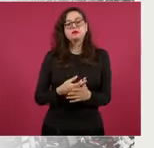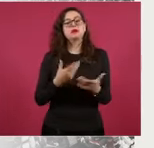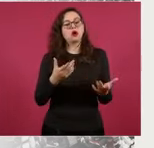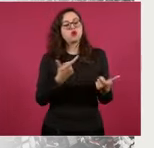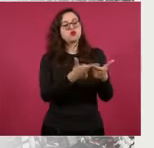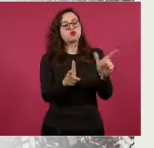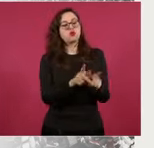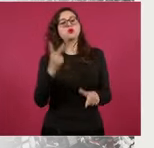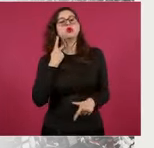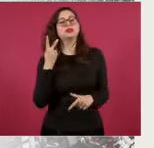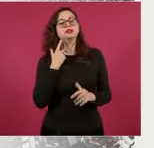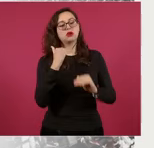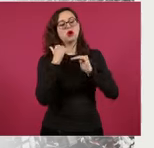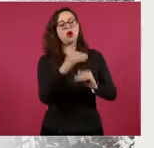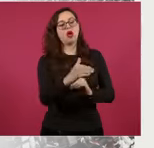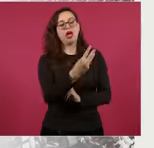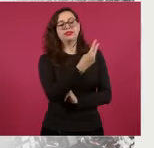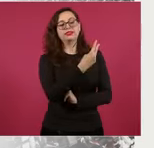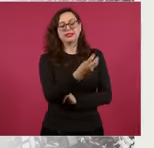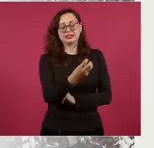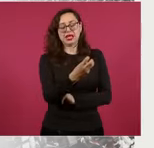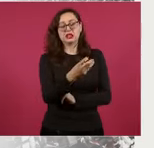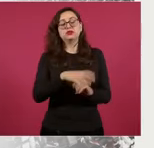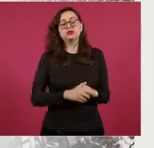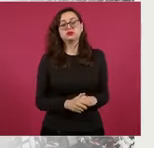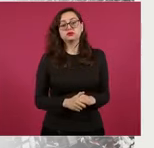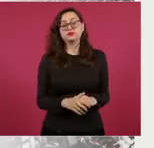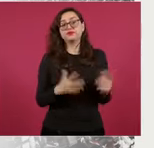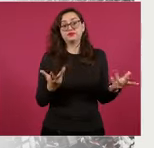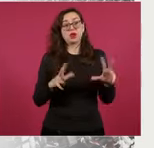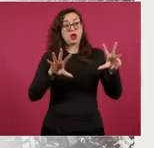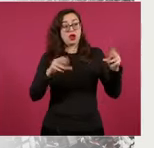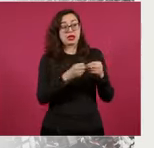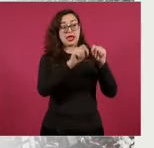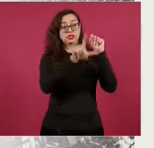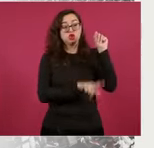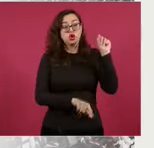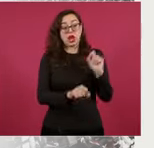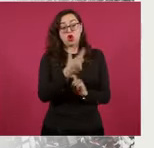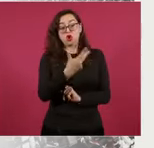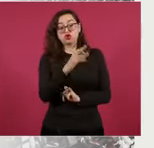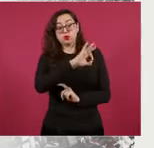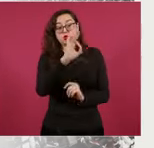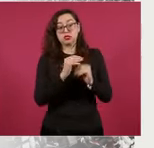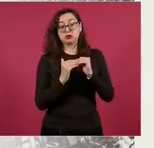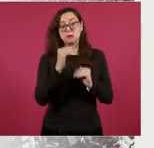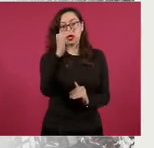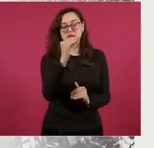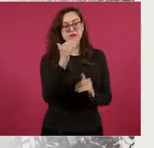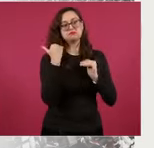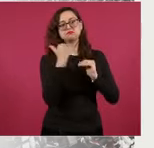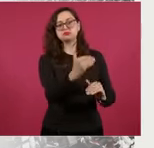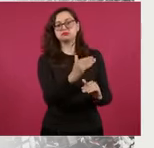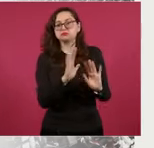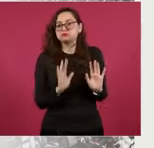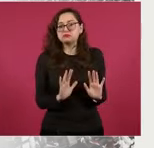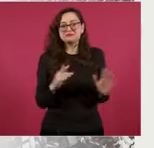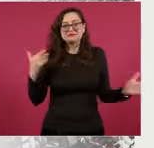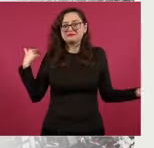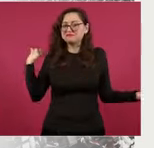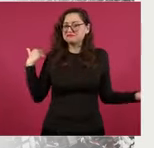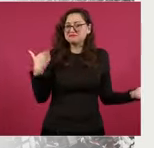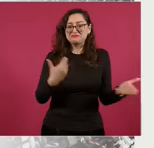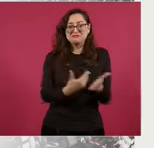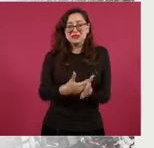partido no puede excederse de 8 puntos más que la votación total emitida. Así ha sido